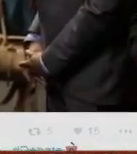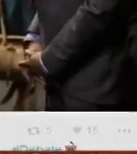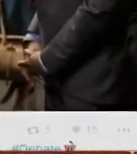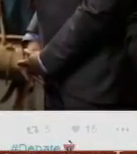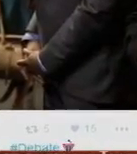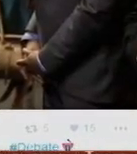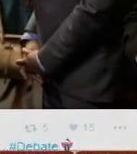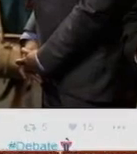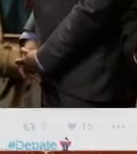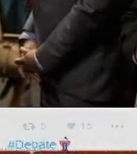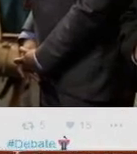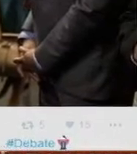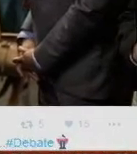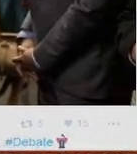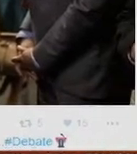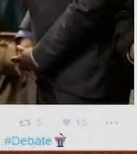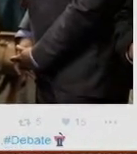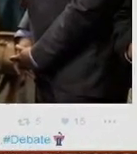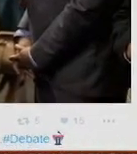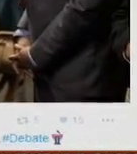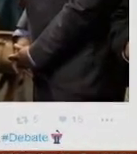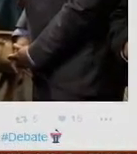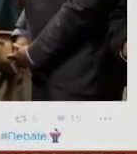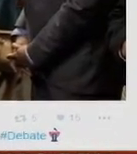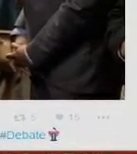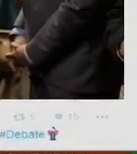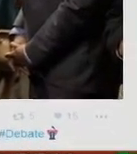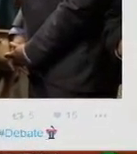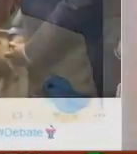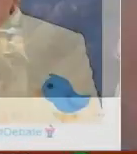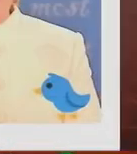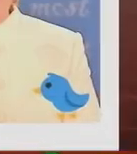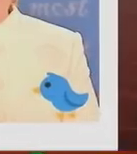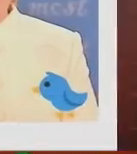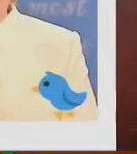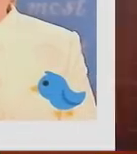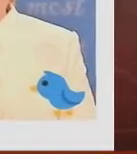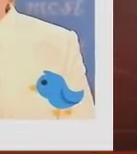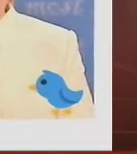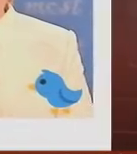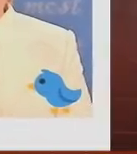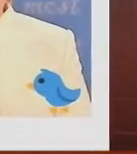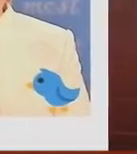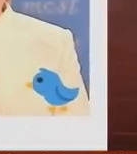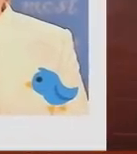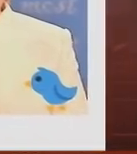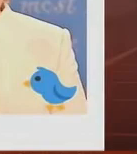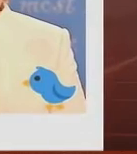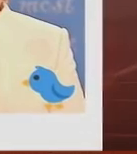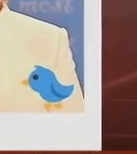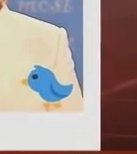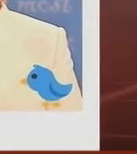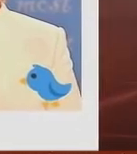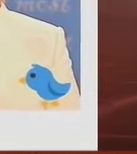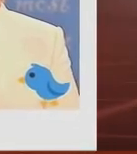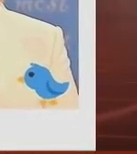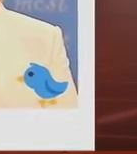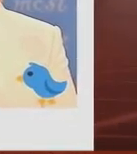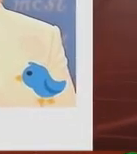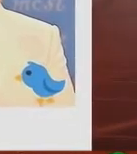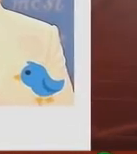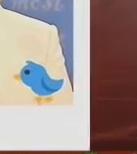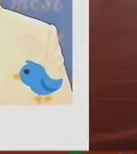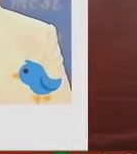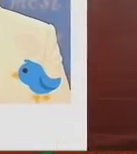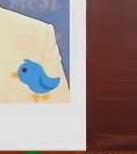han habido un registro sin precedentes de los latinos para votar y se presentarán a votar en masa lo que